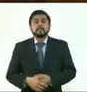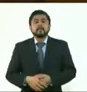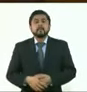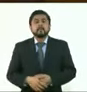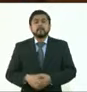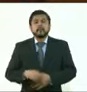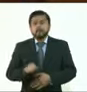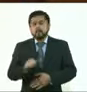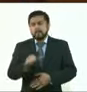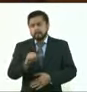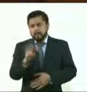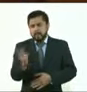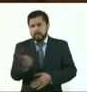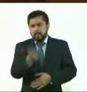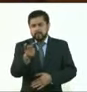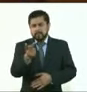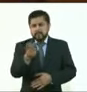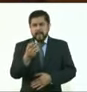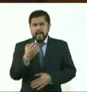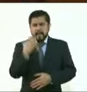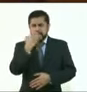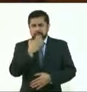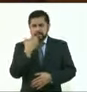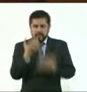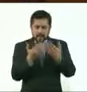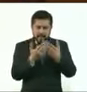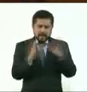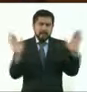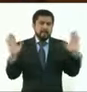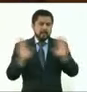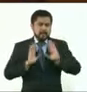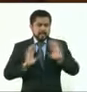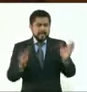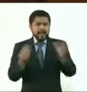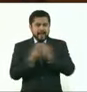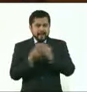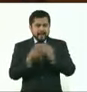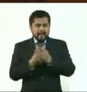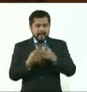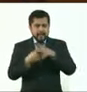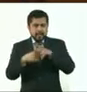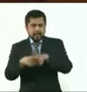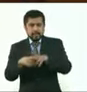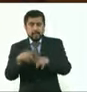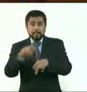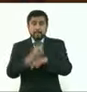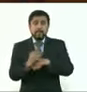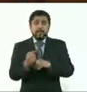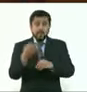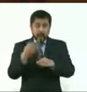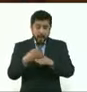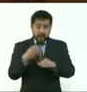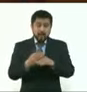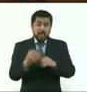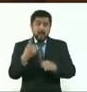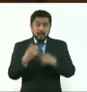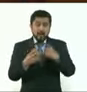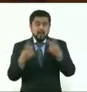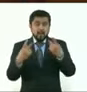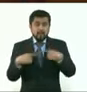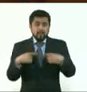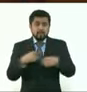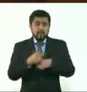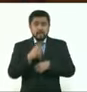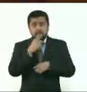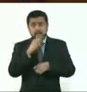regreso a clases. Padres de familia pues continúan con esta incertidumbre de que sus niños se contagien. El día de hoy en La Razón publicamos una